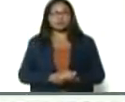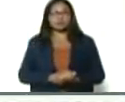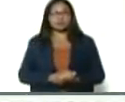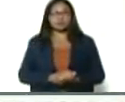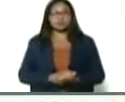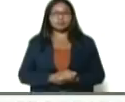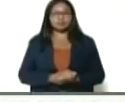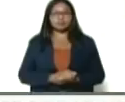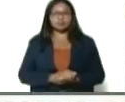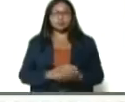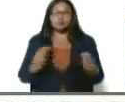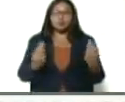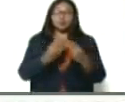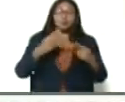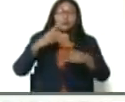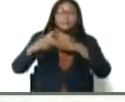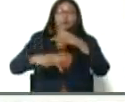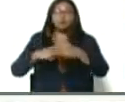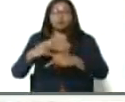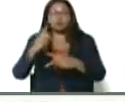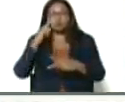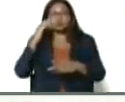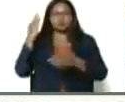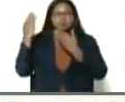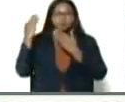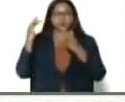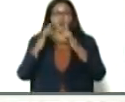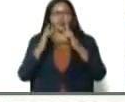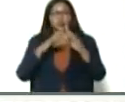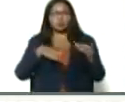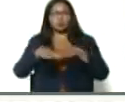productores, productoras, adelante, Cogedes.